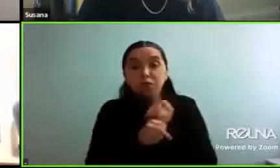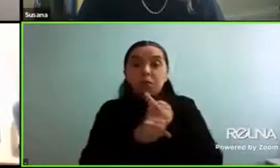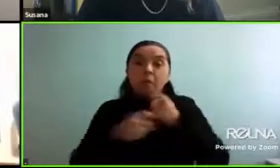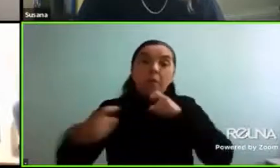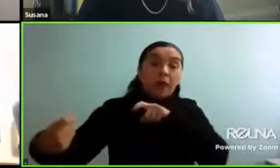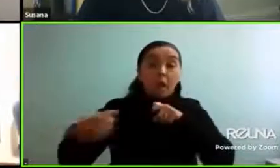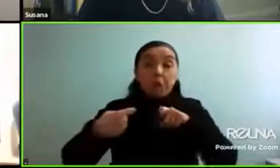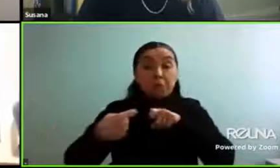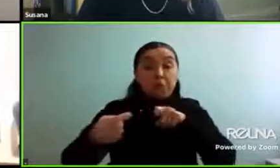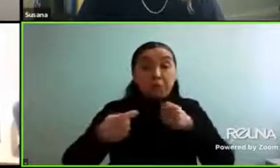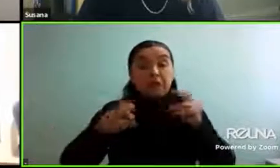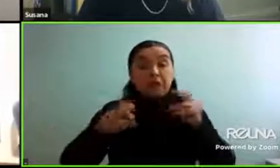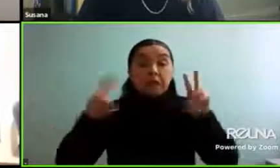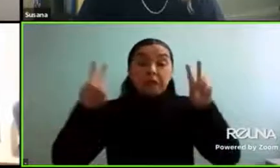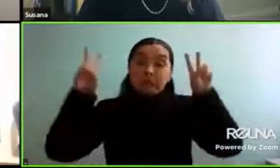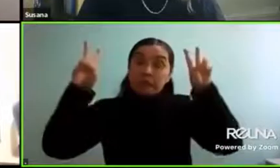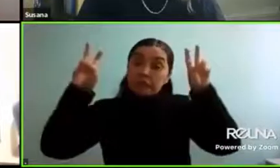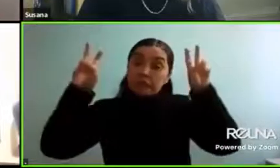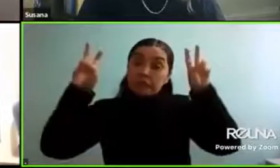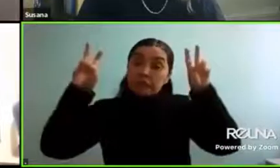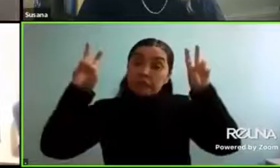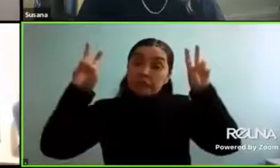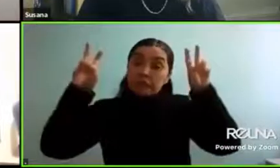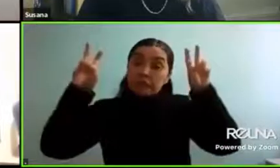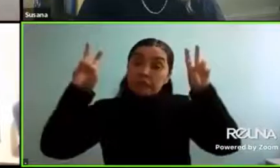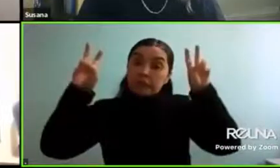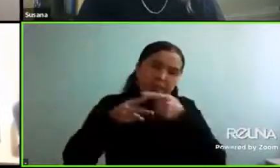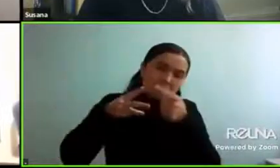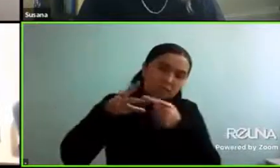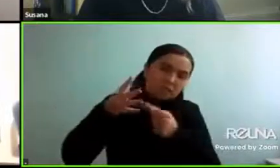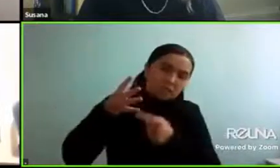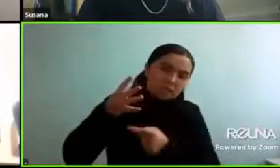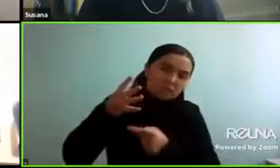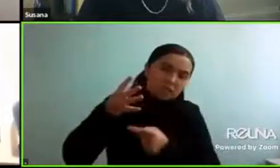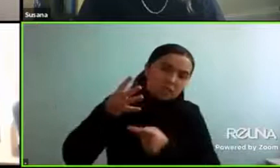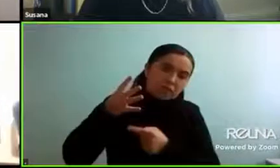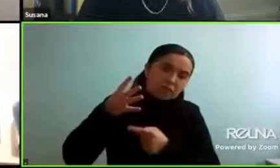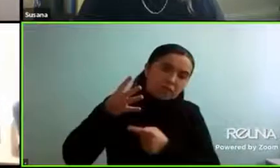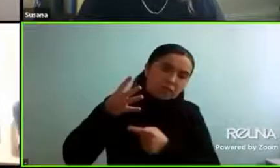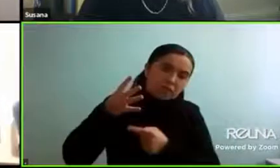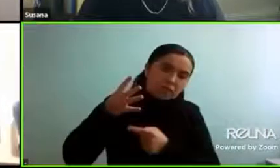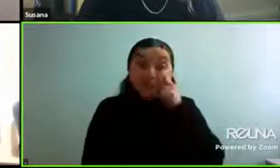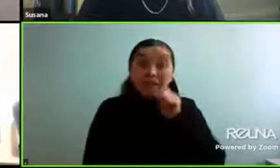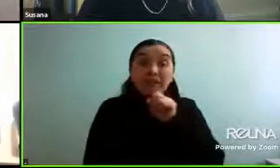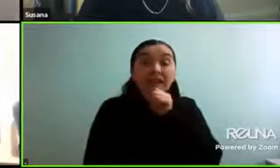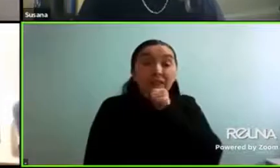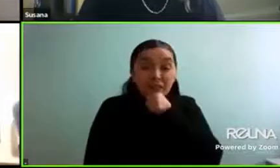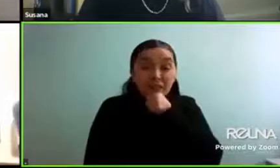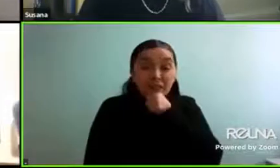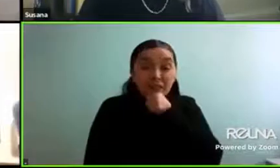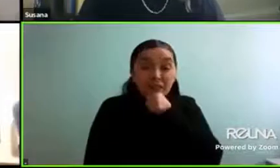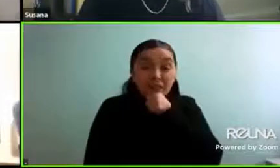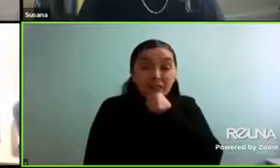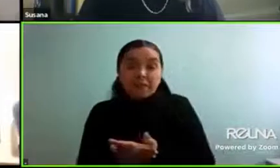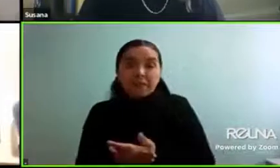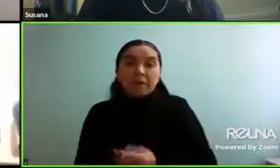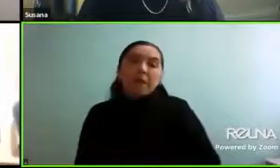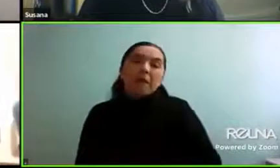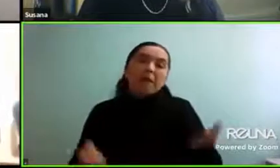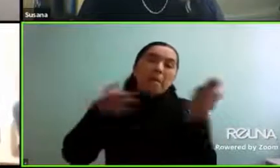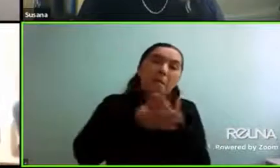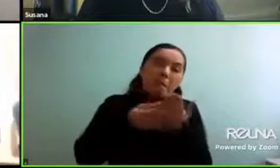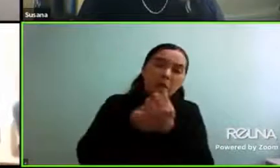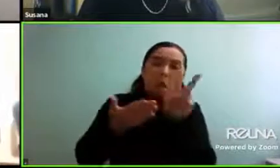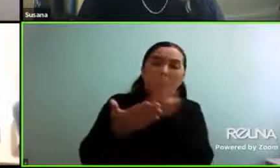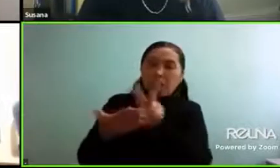Hay distintas aristas para entender el envejecimiento saludable, más allá de los manuales, de lo que nos dice lo que tenemos que hacer, que